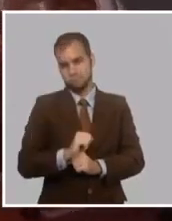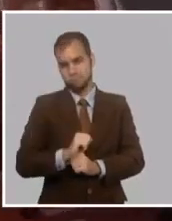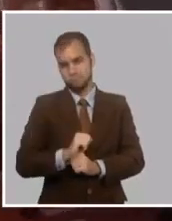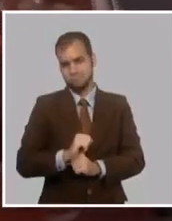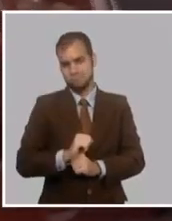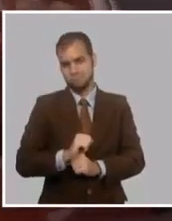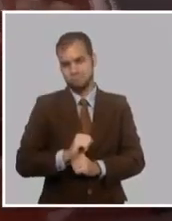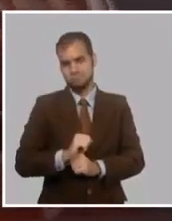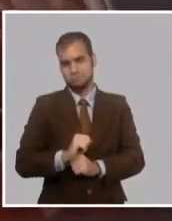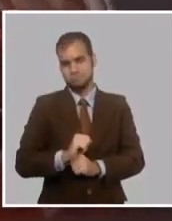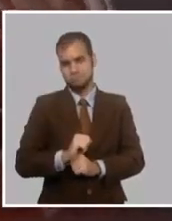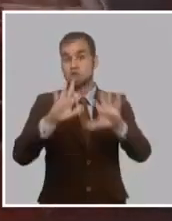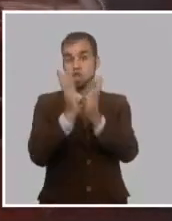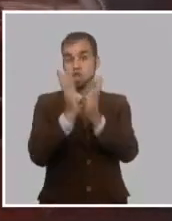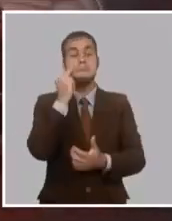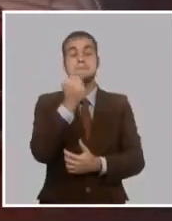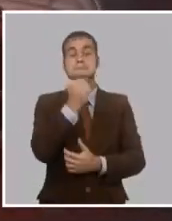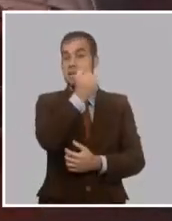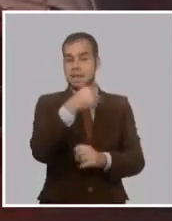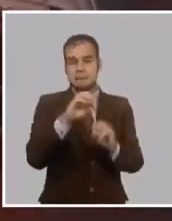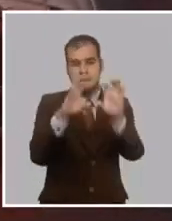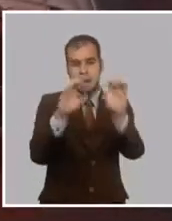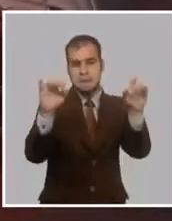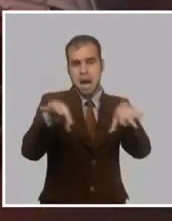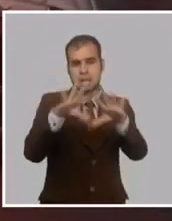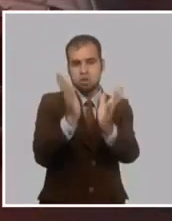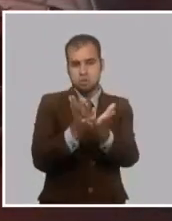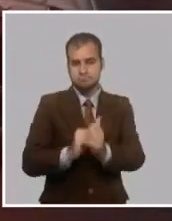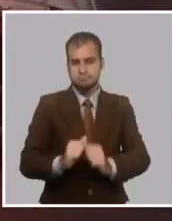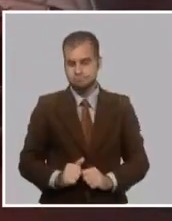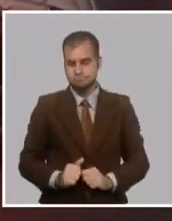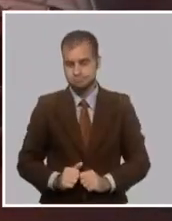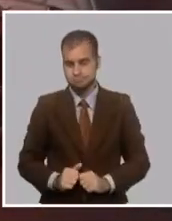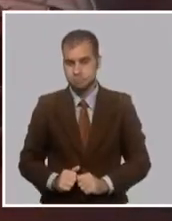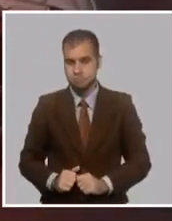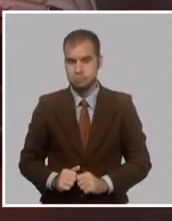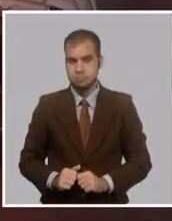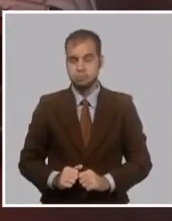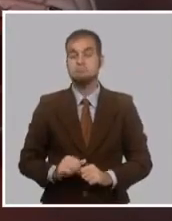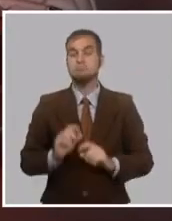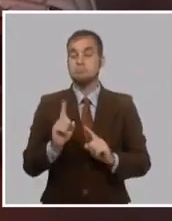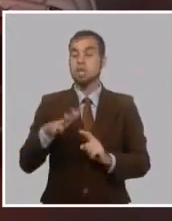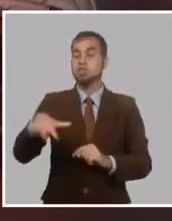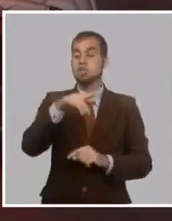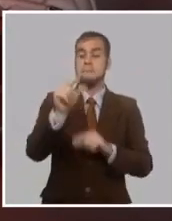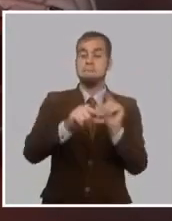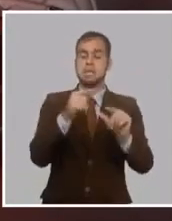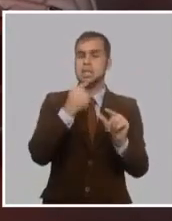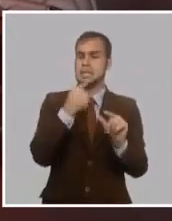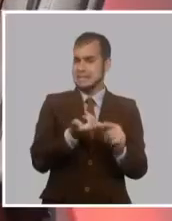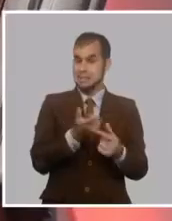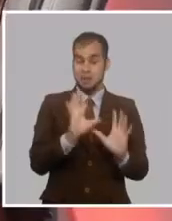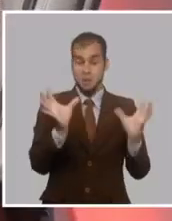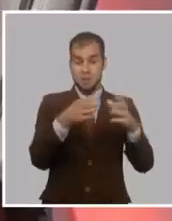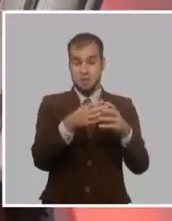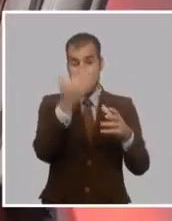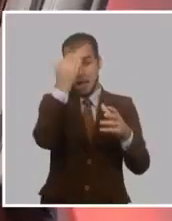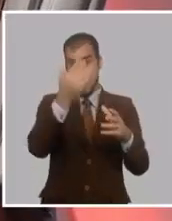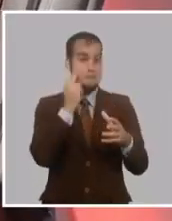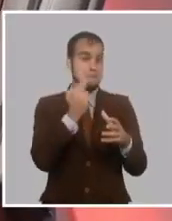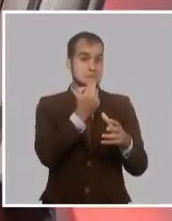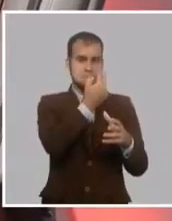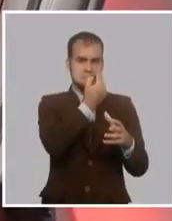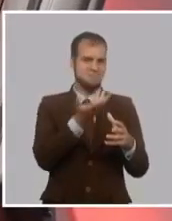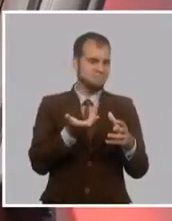textos de Martí que fue publicando. Ahora, eso, todo el mundo cuando habla de la unidad de Martí, echa mano, y me parece bien, porque es deludible,